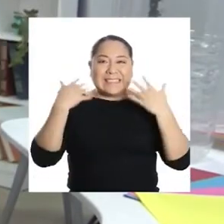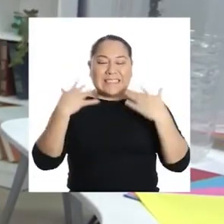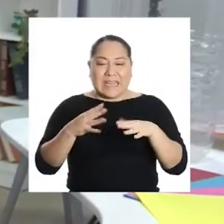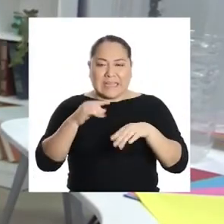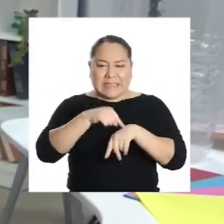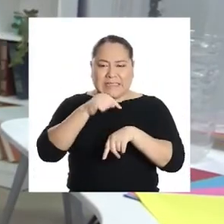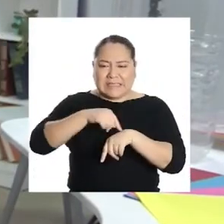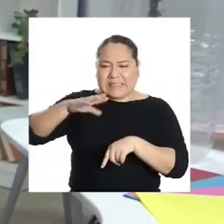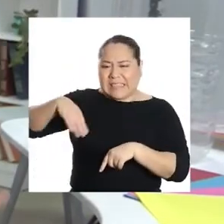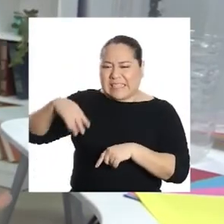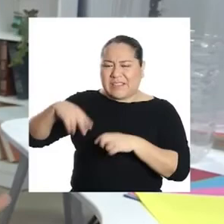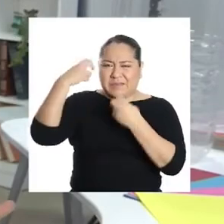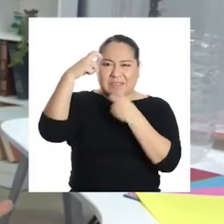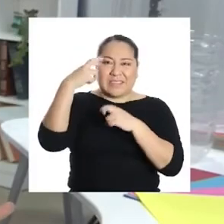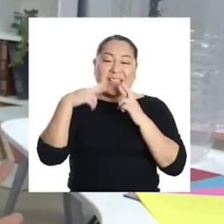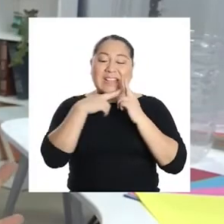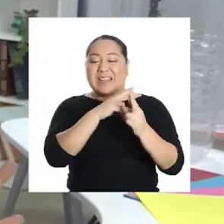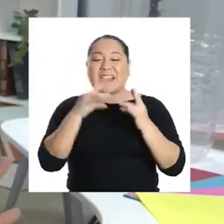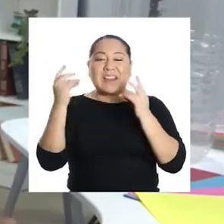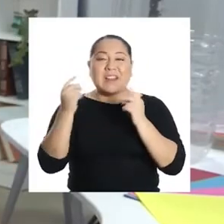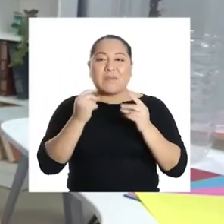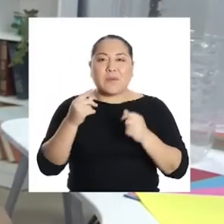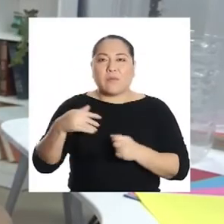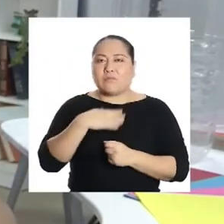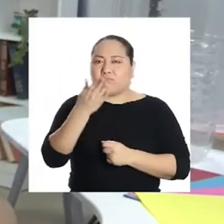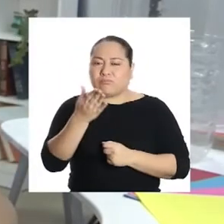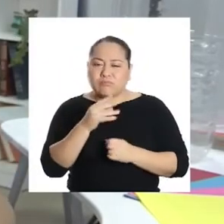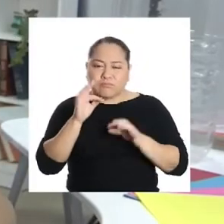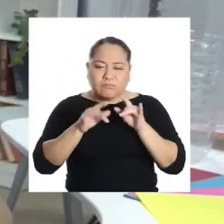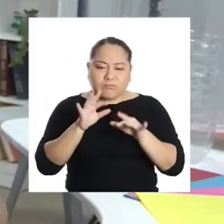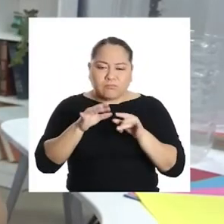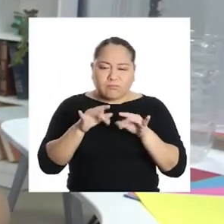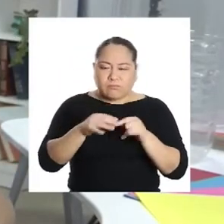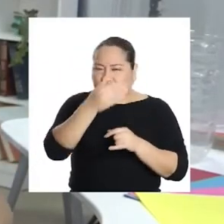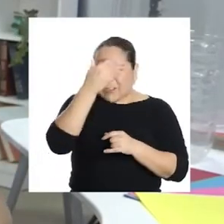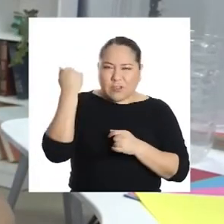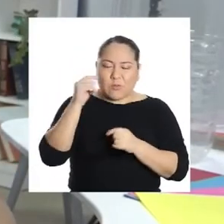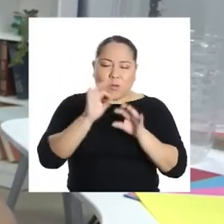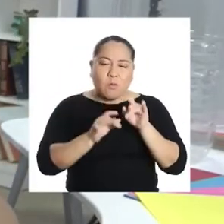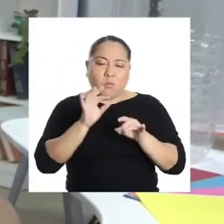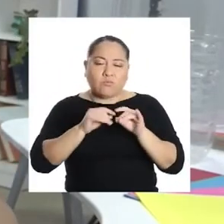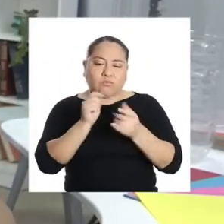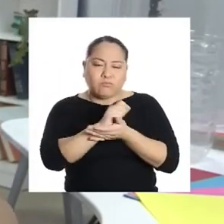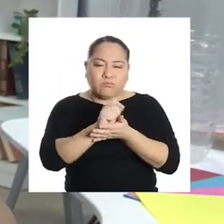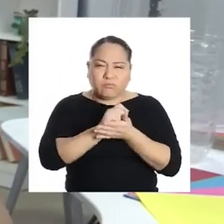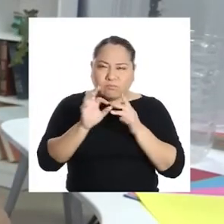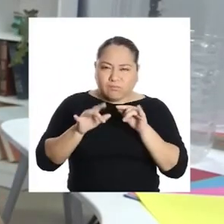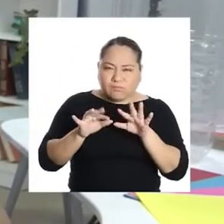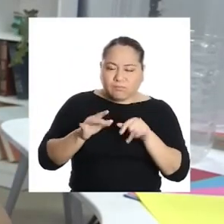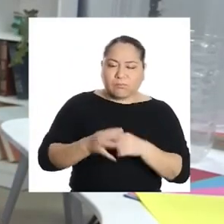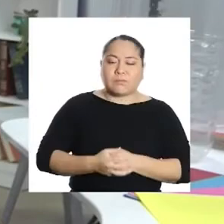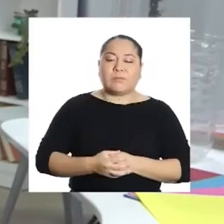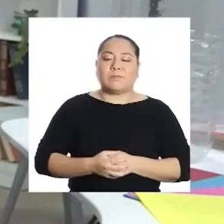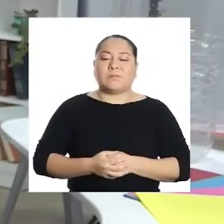¡Uy! Ya se me hace tarde para mi paseo al río. Rápidamente apuntaré esto para que no se me olvide.